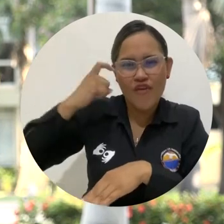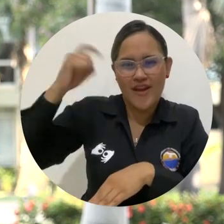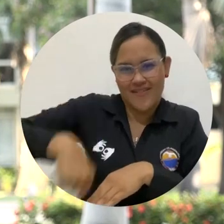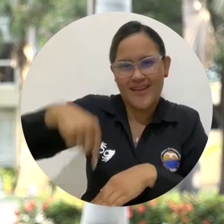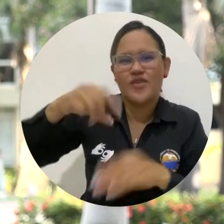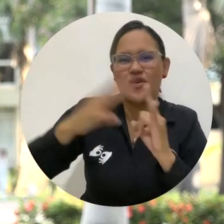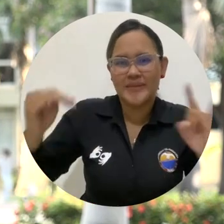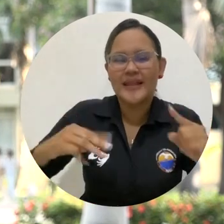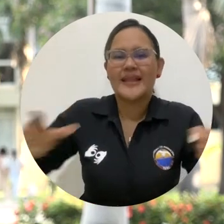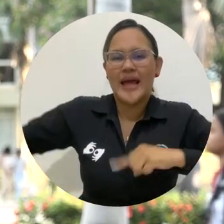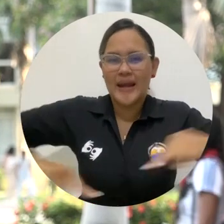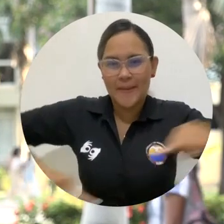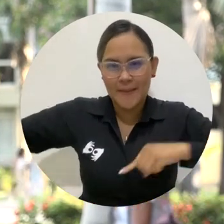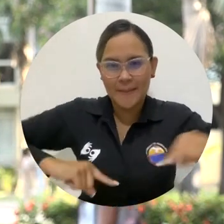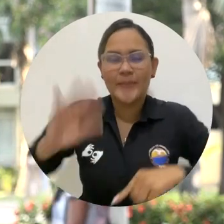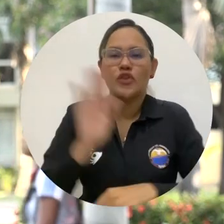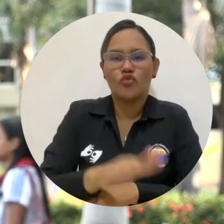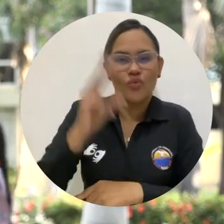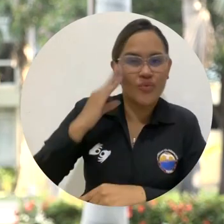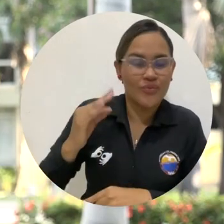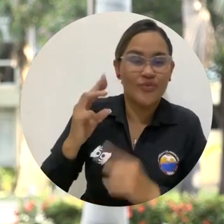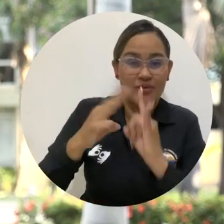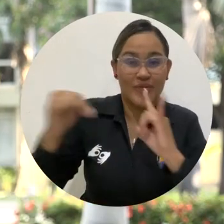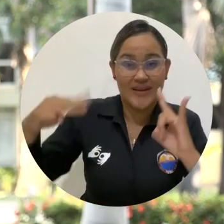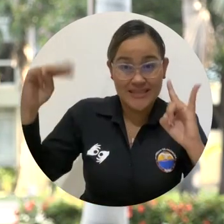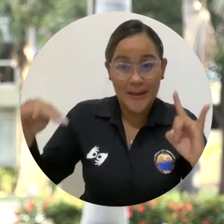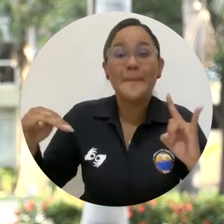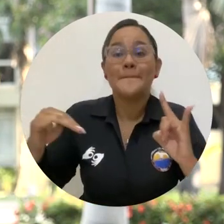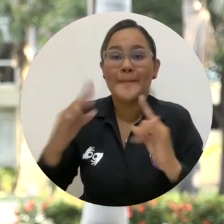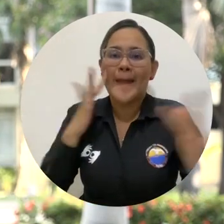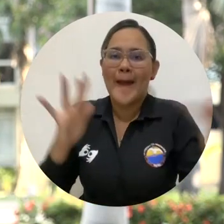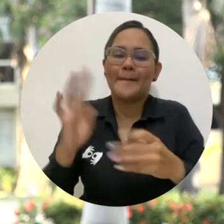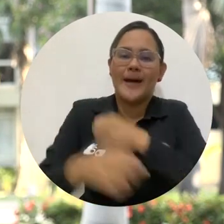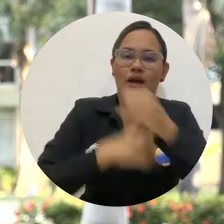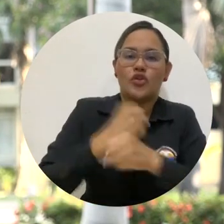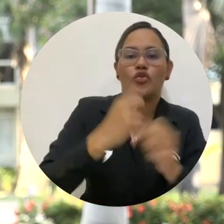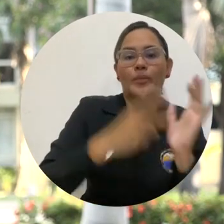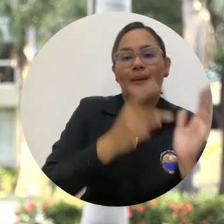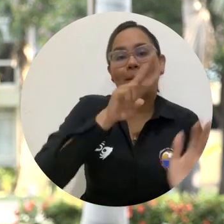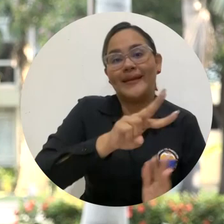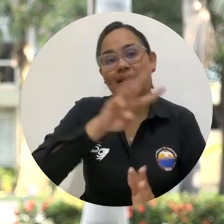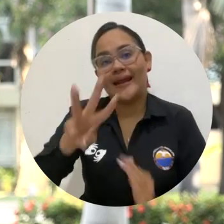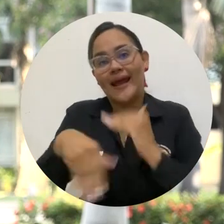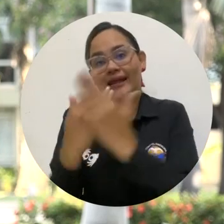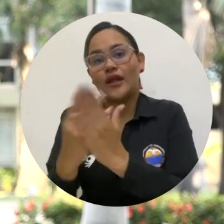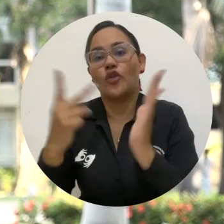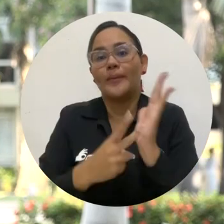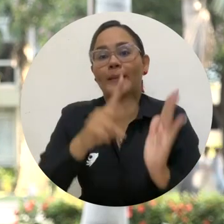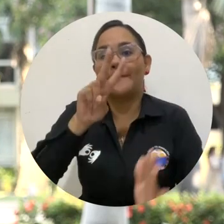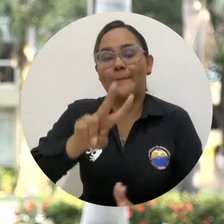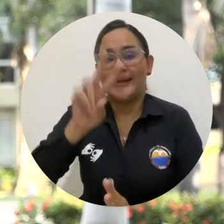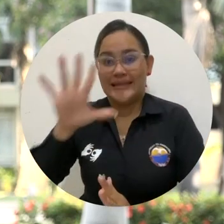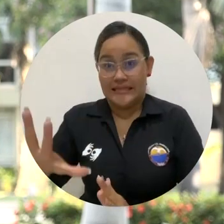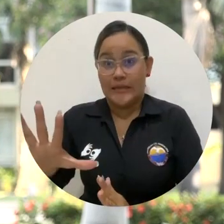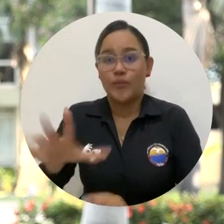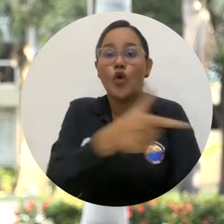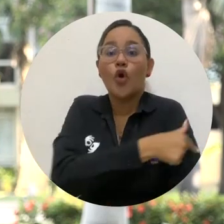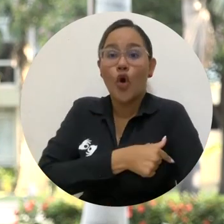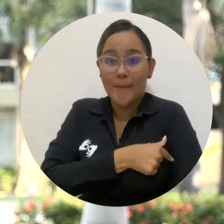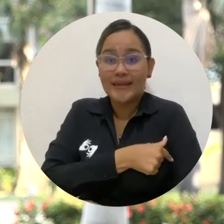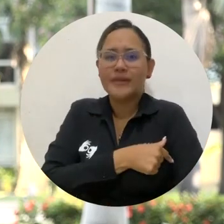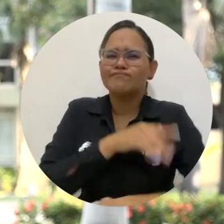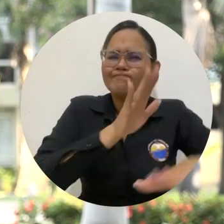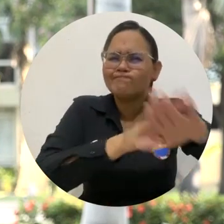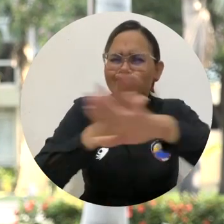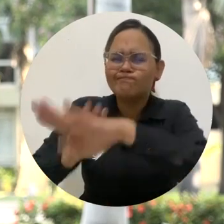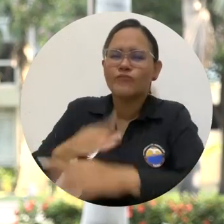gobierno y administración académica de la Universidad del Magdalena para el periodo 2023-2025, que el